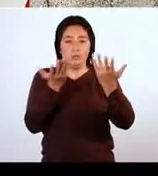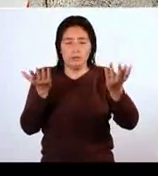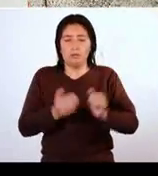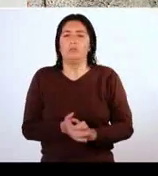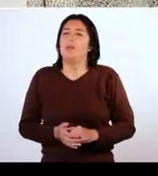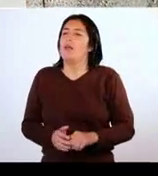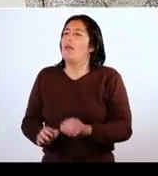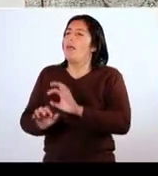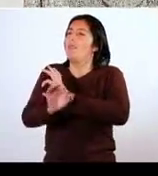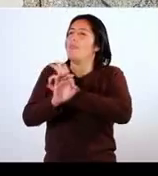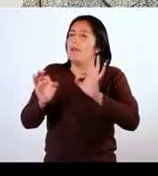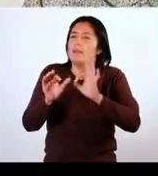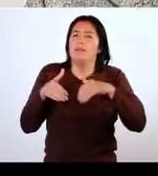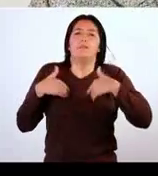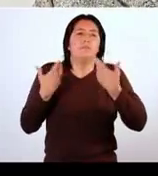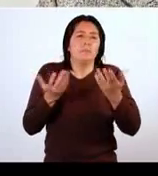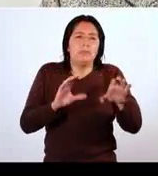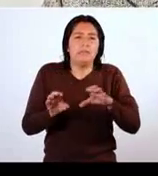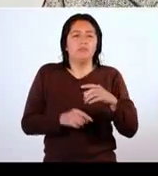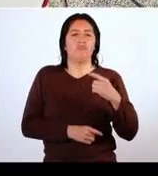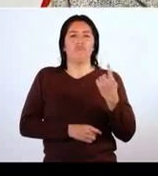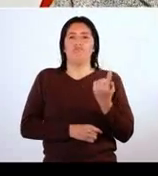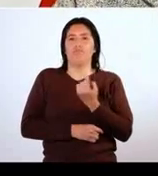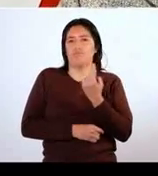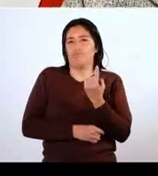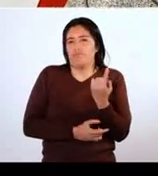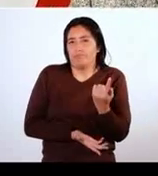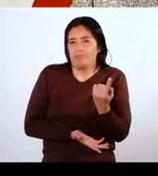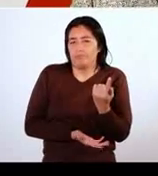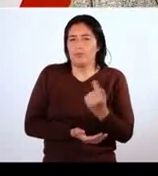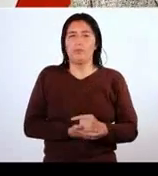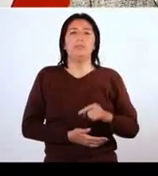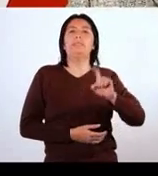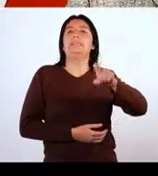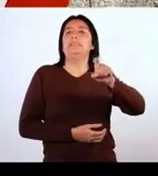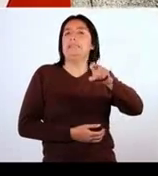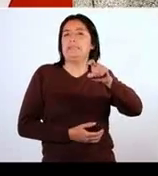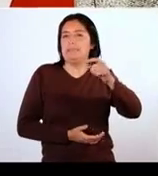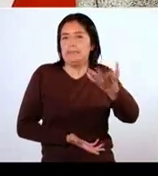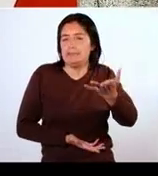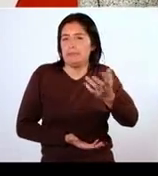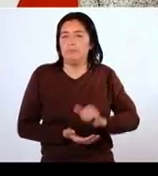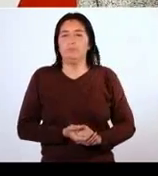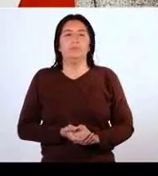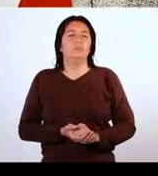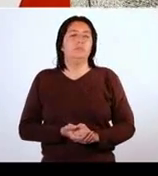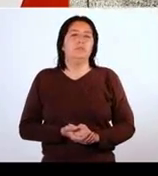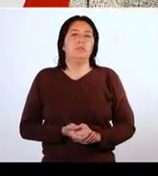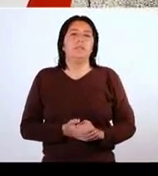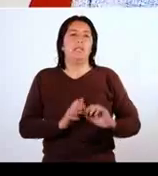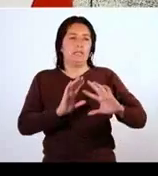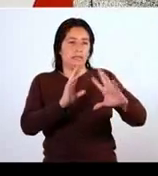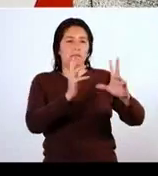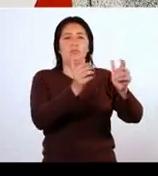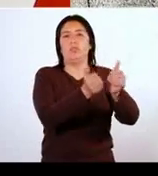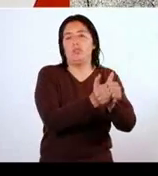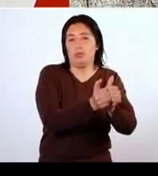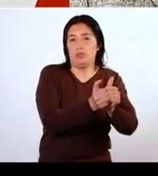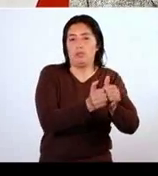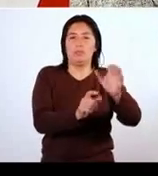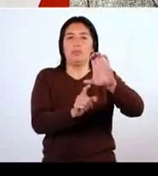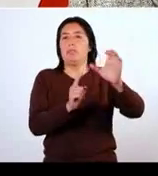Nada podemos hacer nosotros solos. Necesitamos de las sociedades